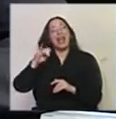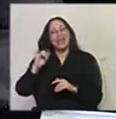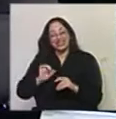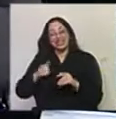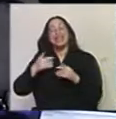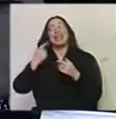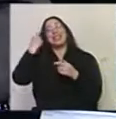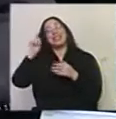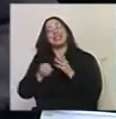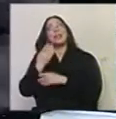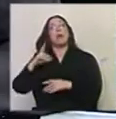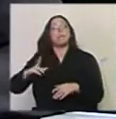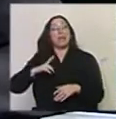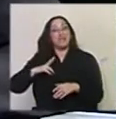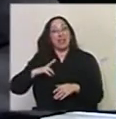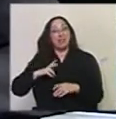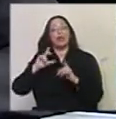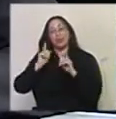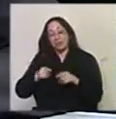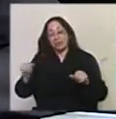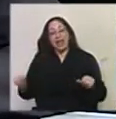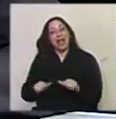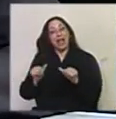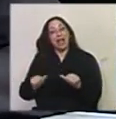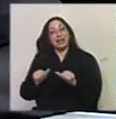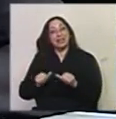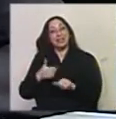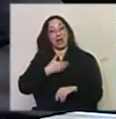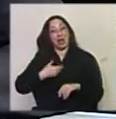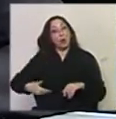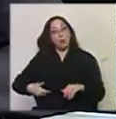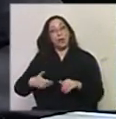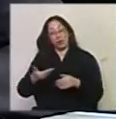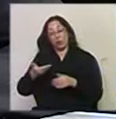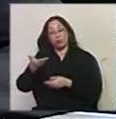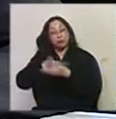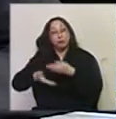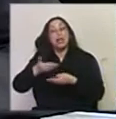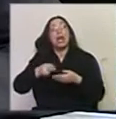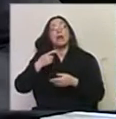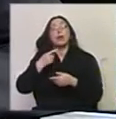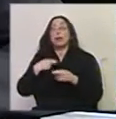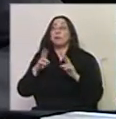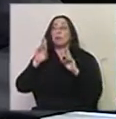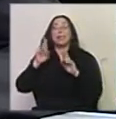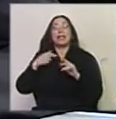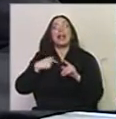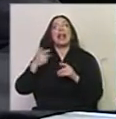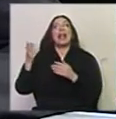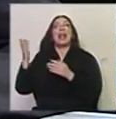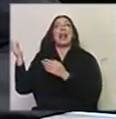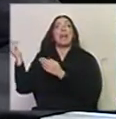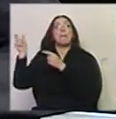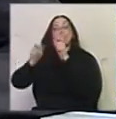iniciativa privada, pero de la que está participando activamente el gobierno. Y hay una enorme expectativa, la delegación que vino a visitar